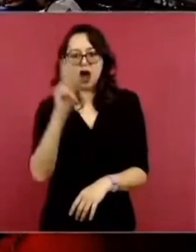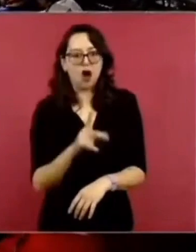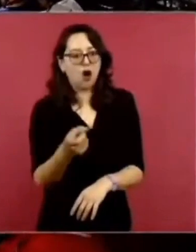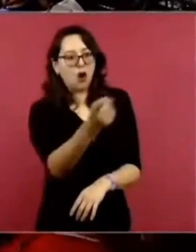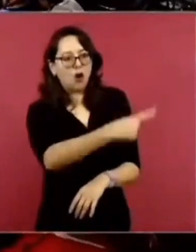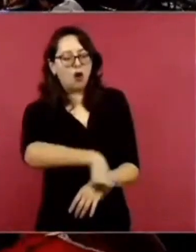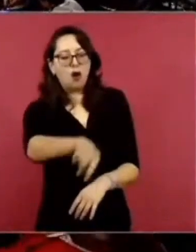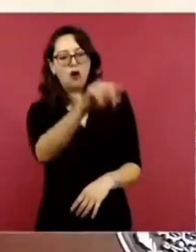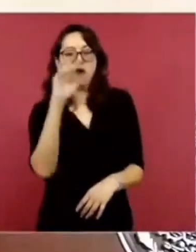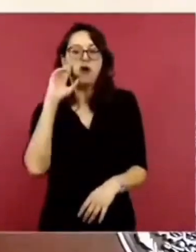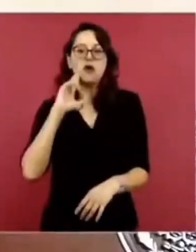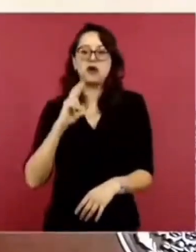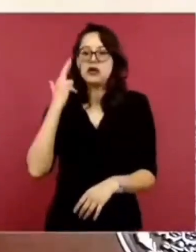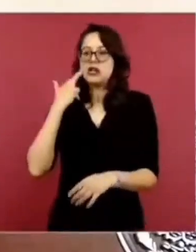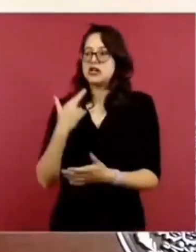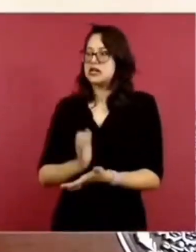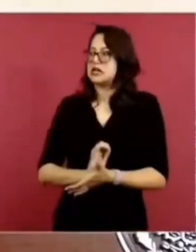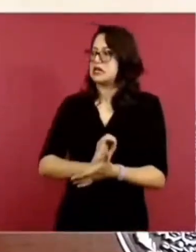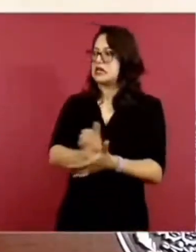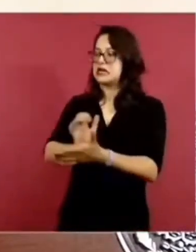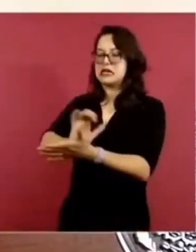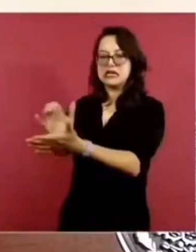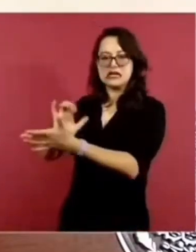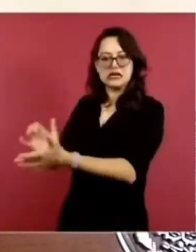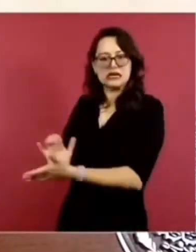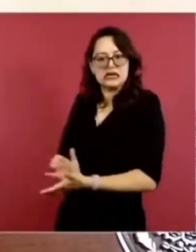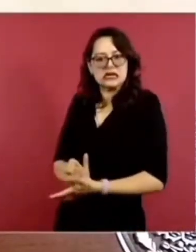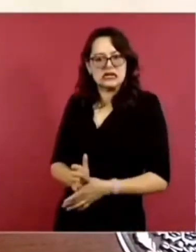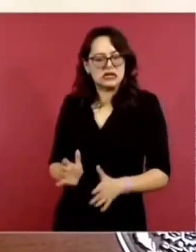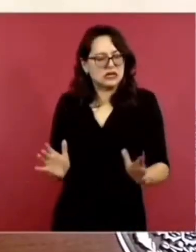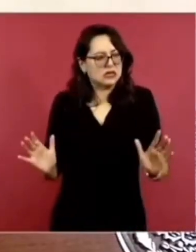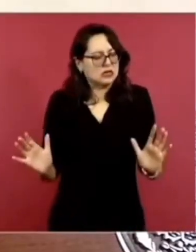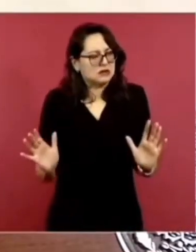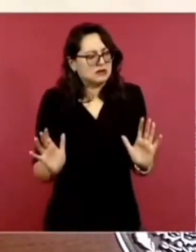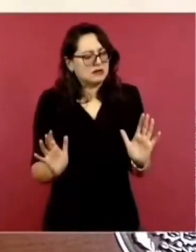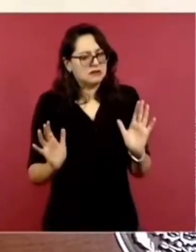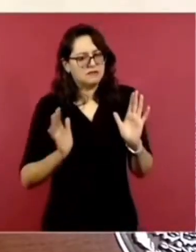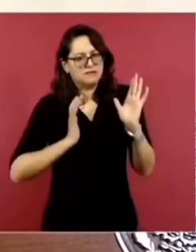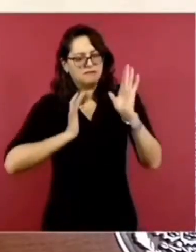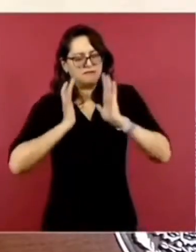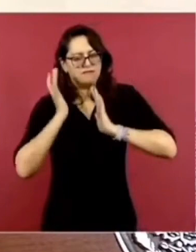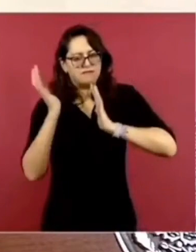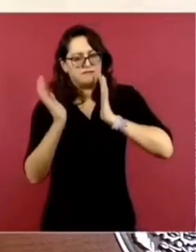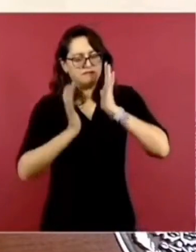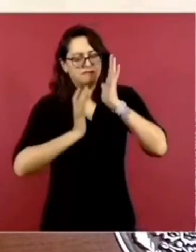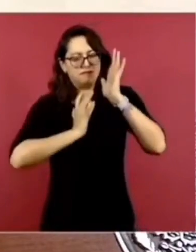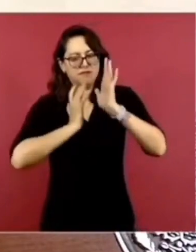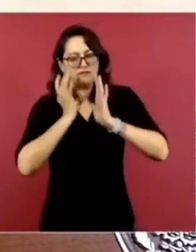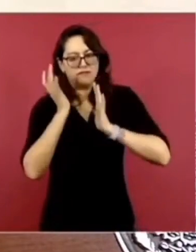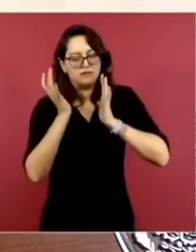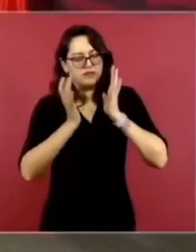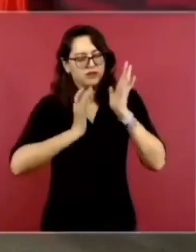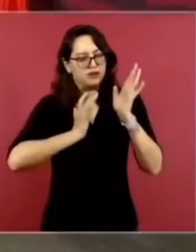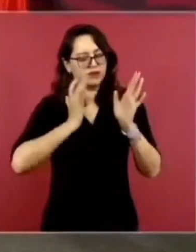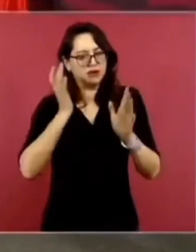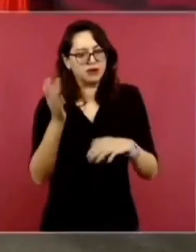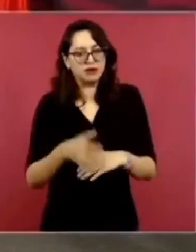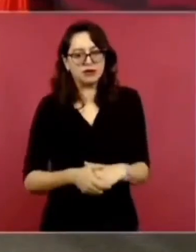Hasta en personas